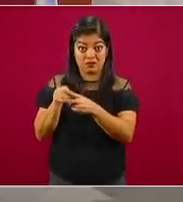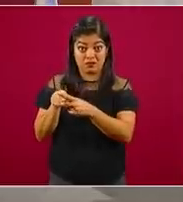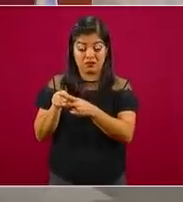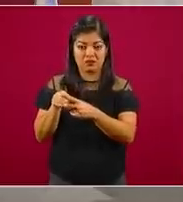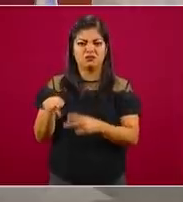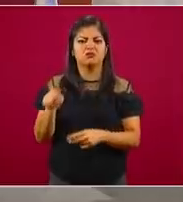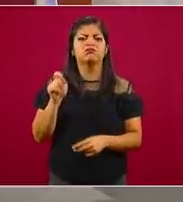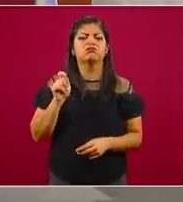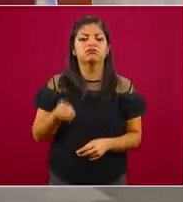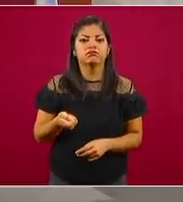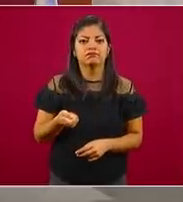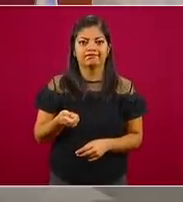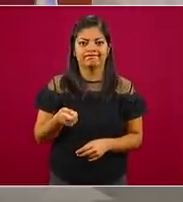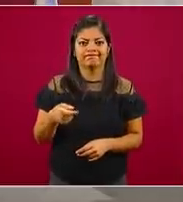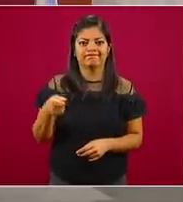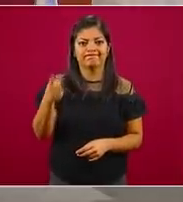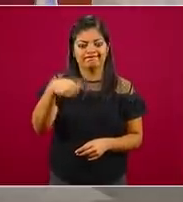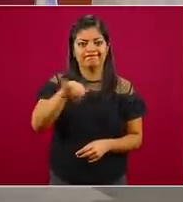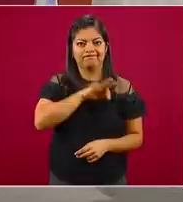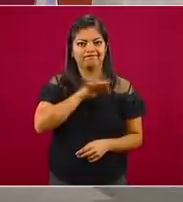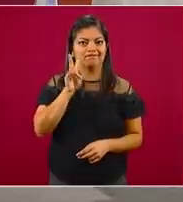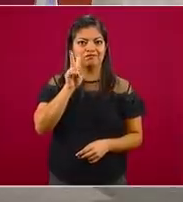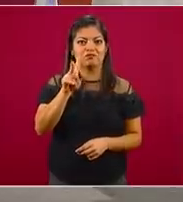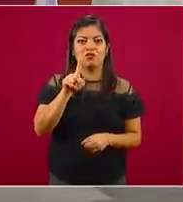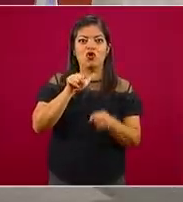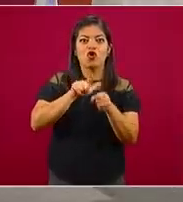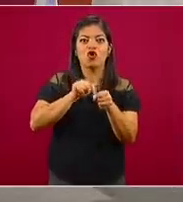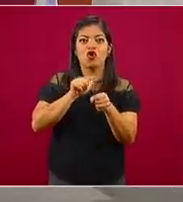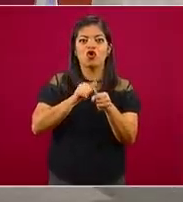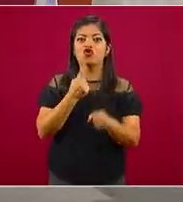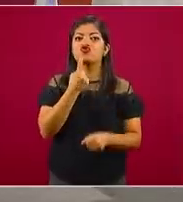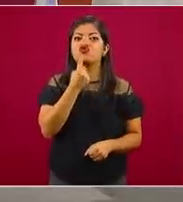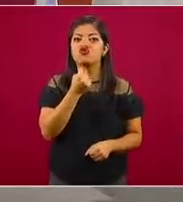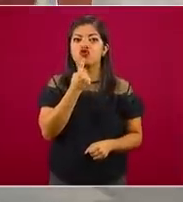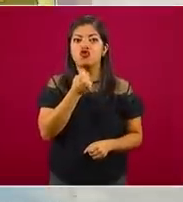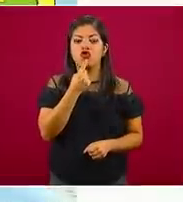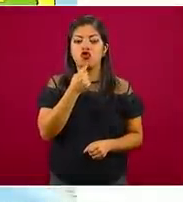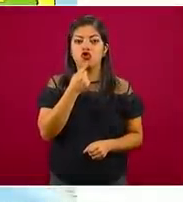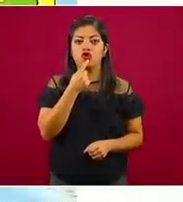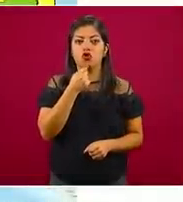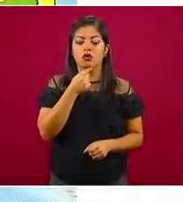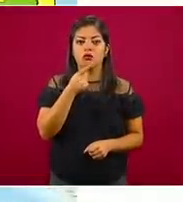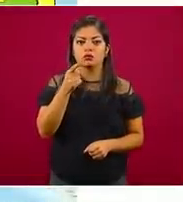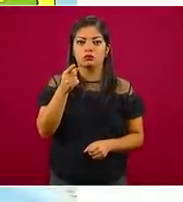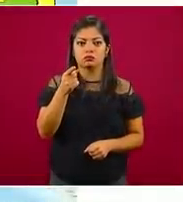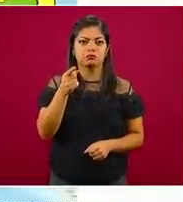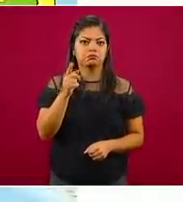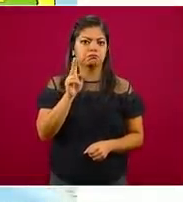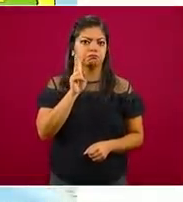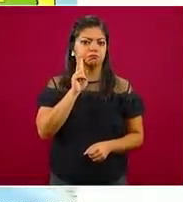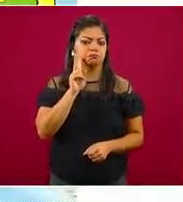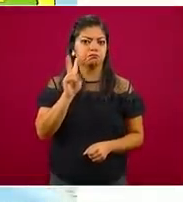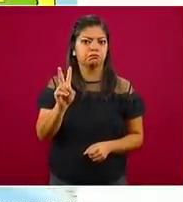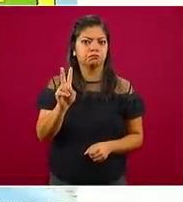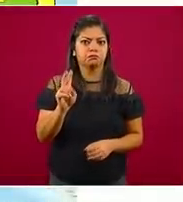está, ustedes pueden verlo rojo, muy perfectamente